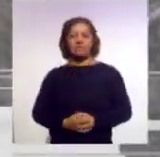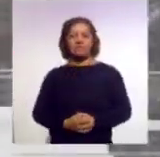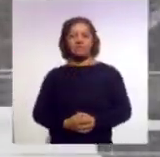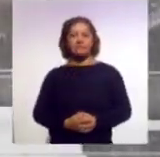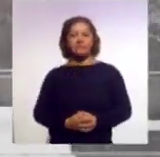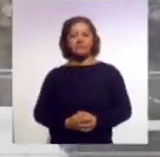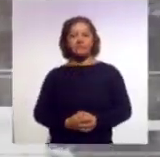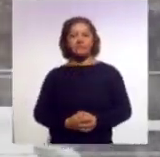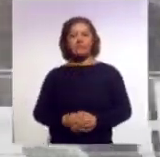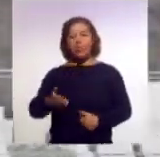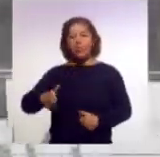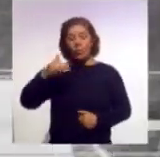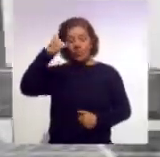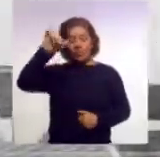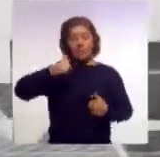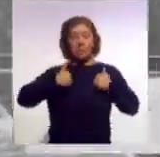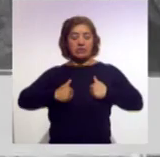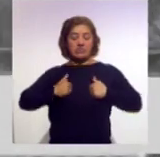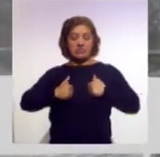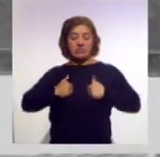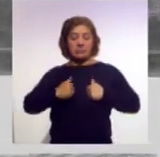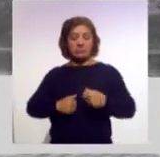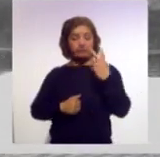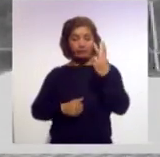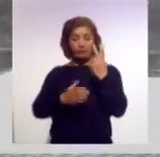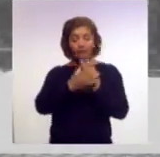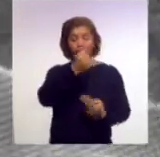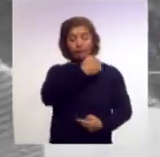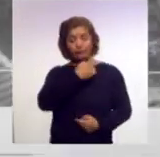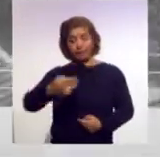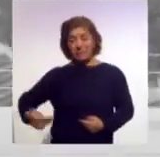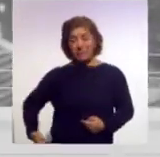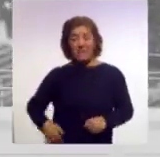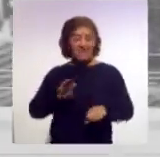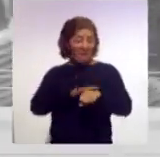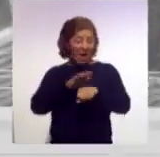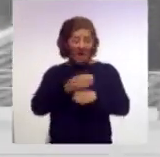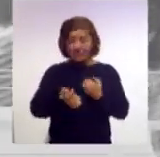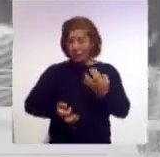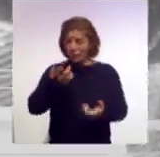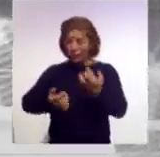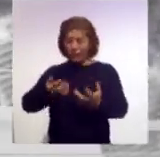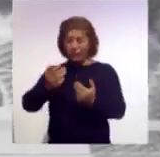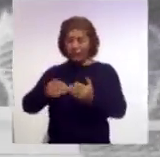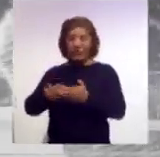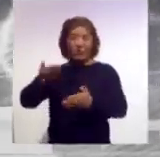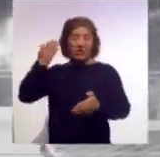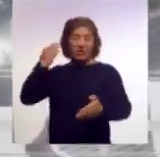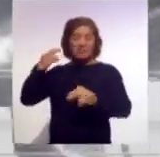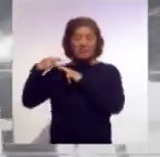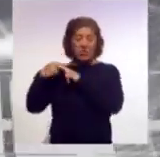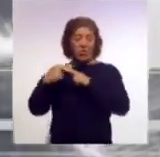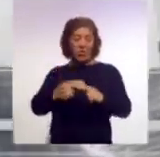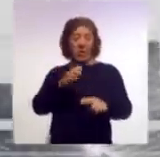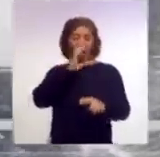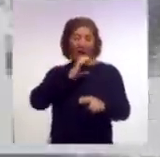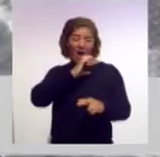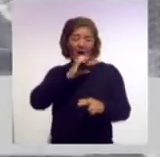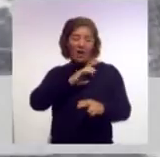Son Guamantla y Chautempan, los municipios más afectados por incendios en lo que va de la temporada de esteaje,